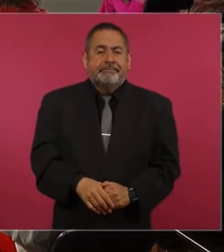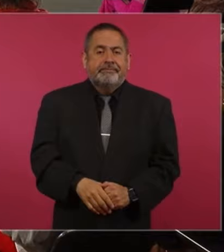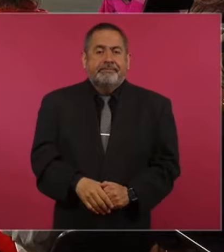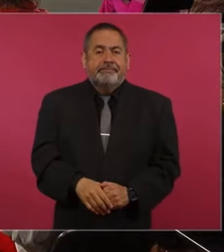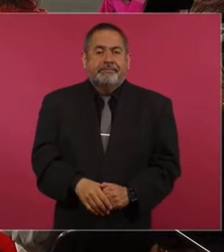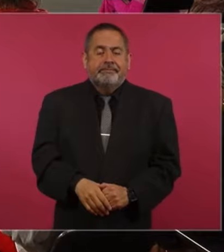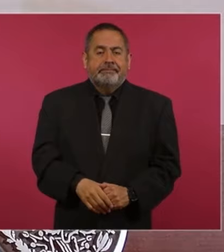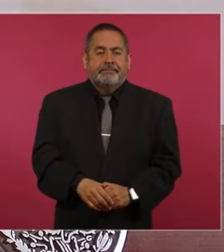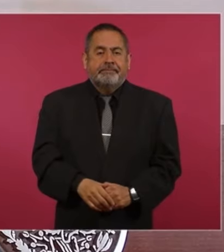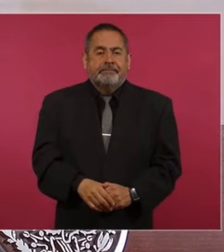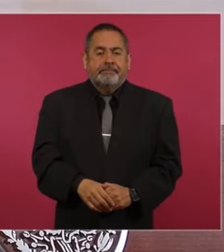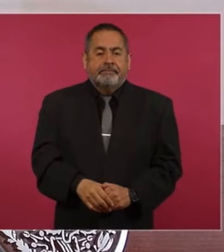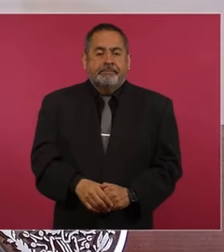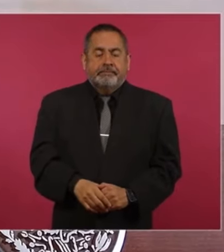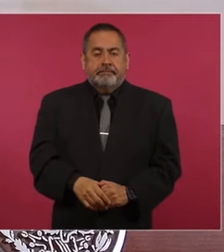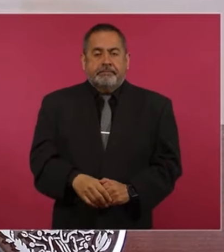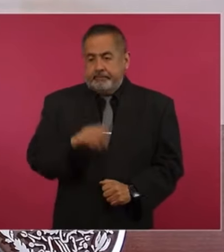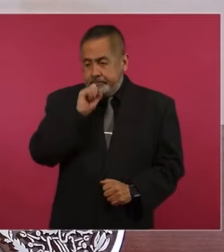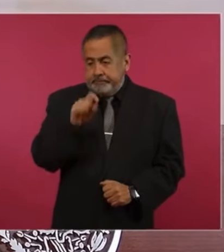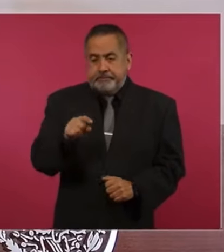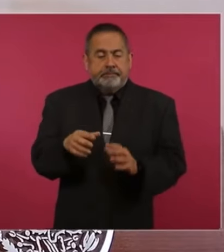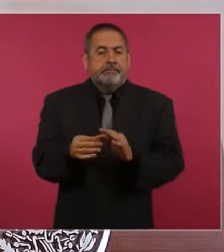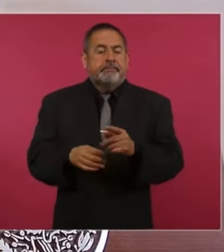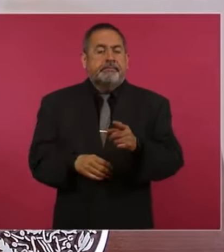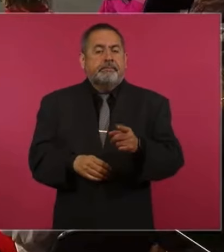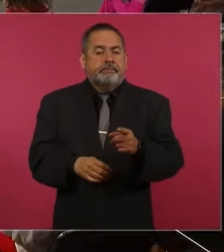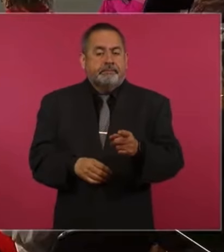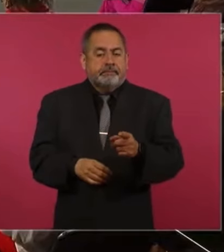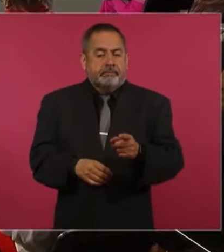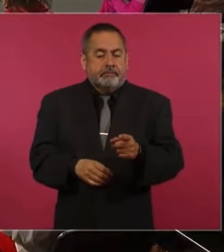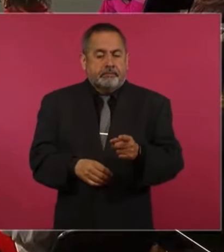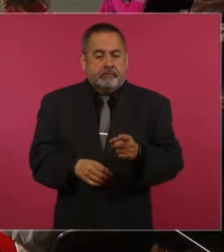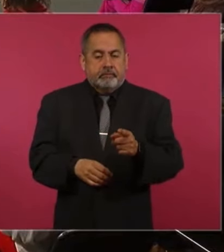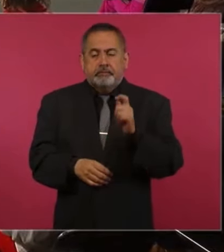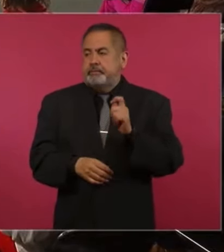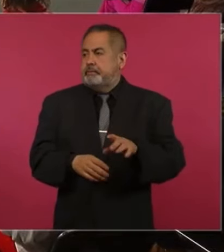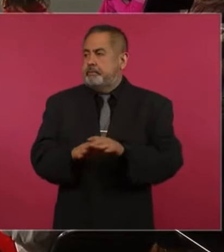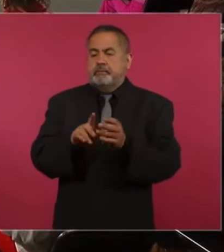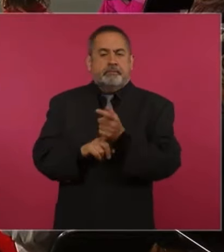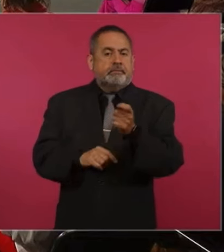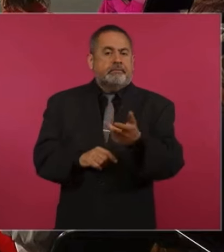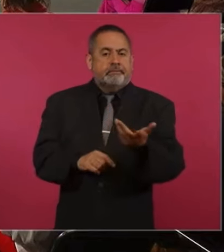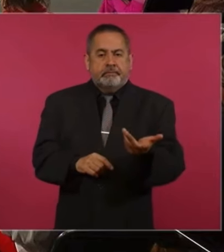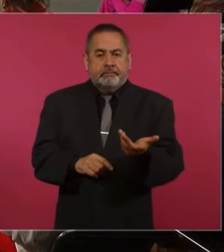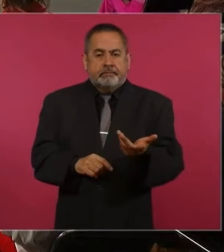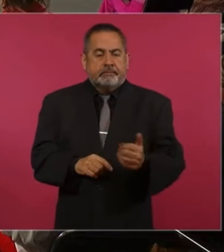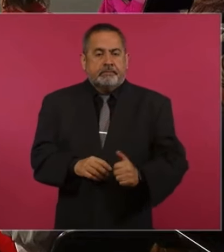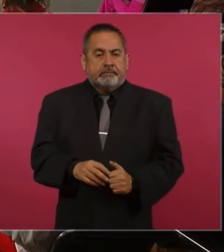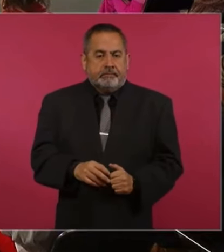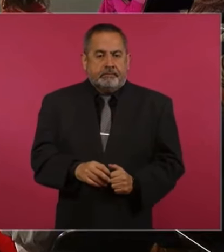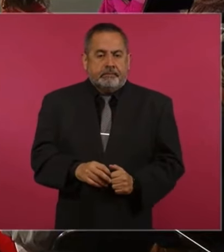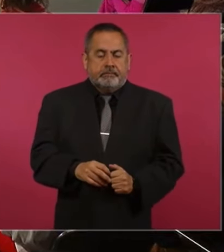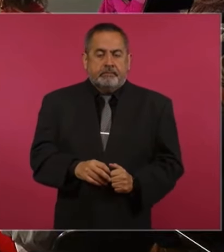Y también no sólo es una cuestión que